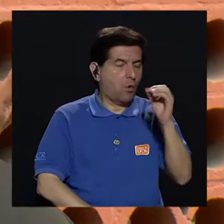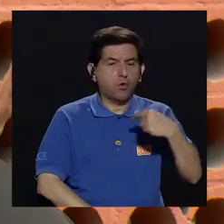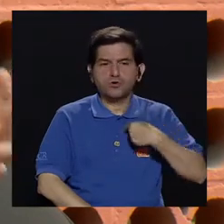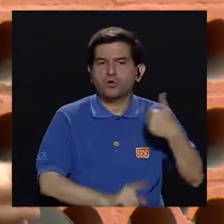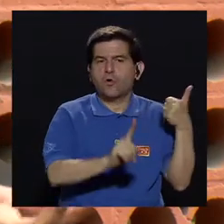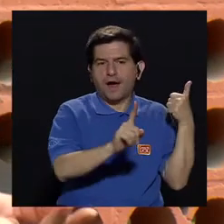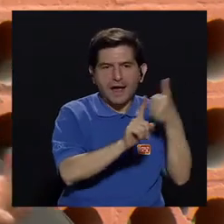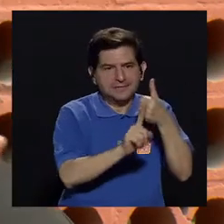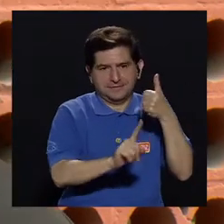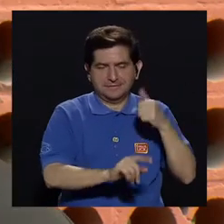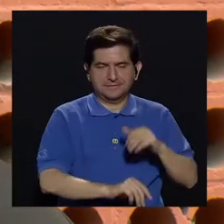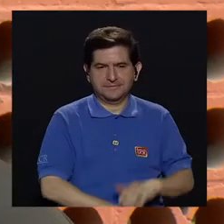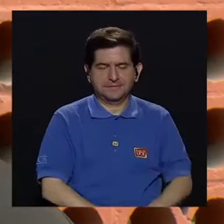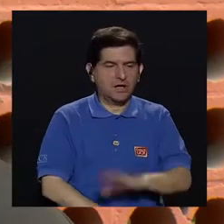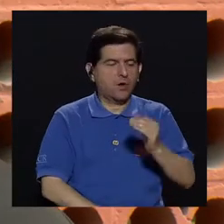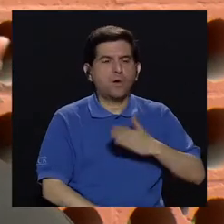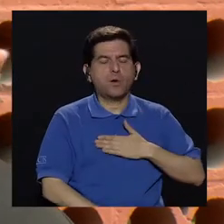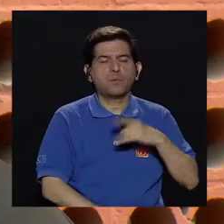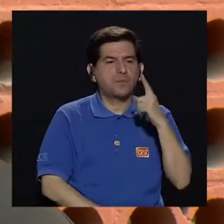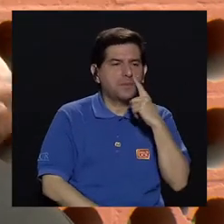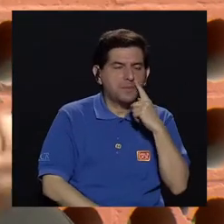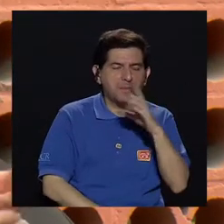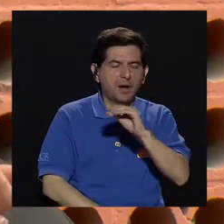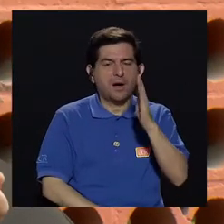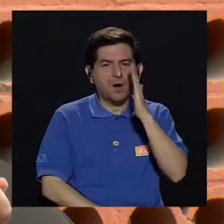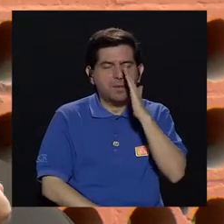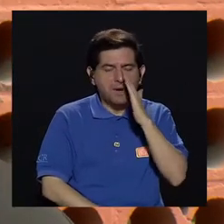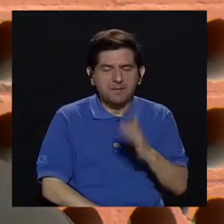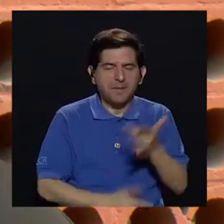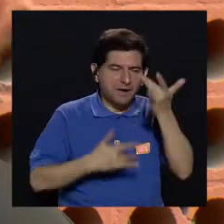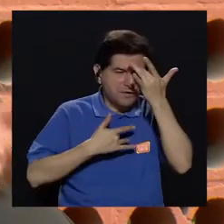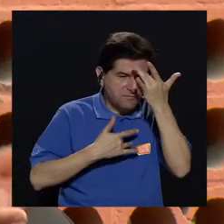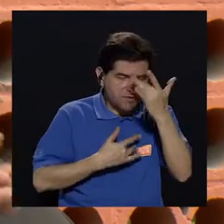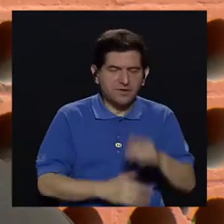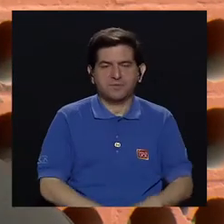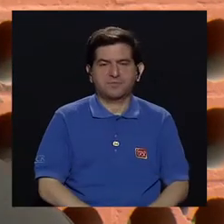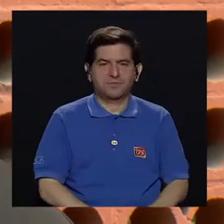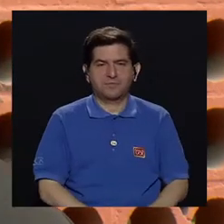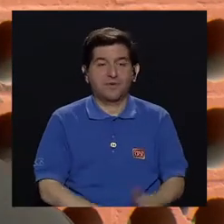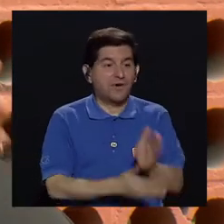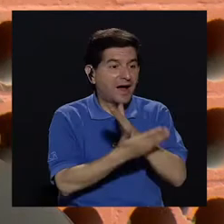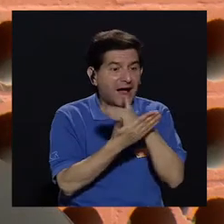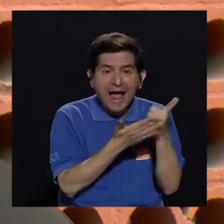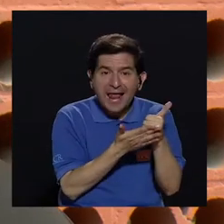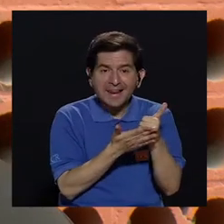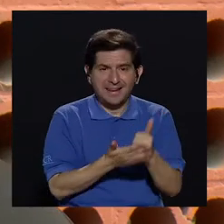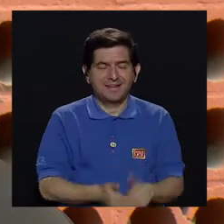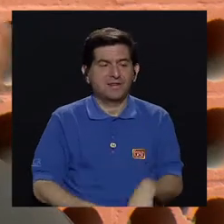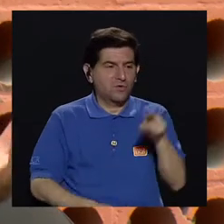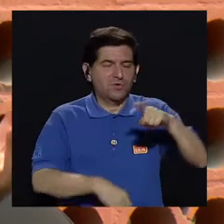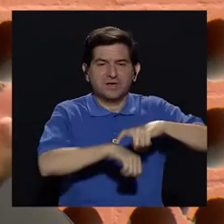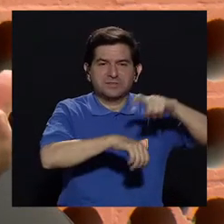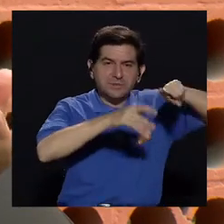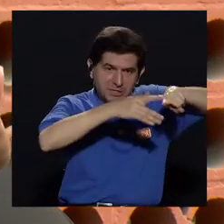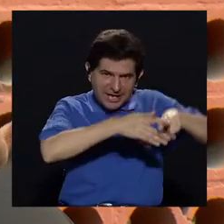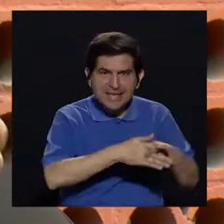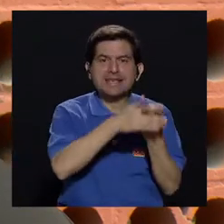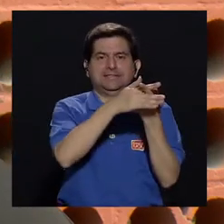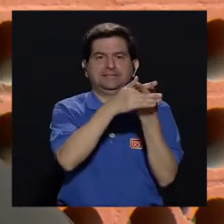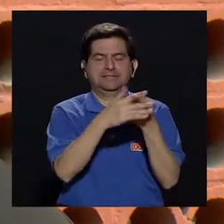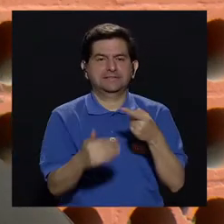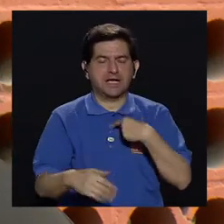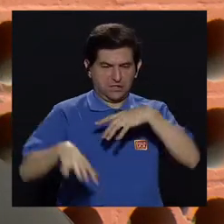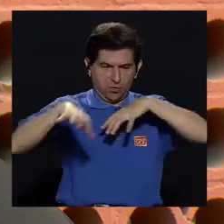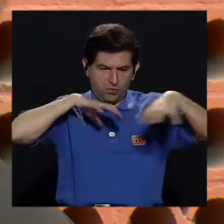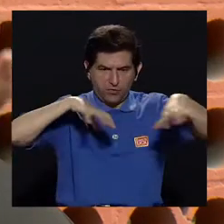no sé, tuve un accidente, mi papá o mi mamá está enfermo, mi hijo está enfermo, hay algo que detona, hay